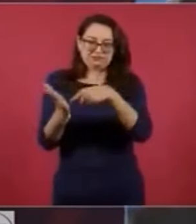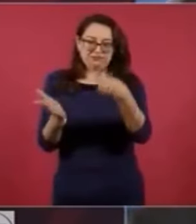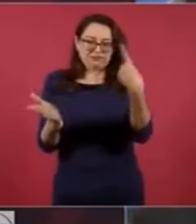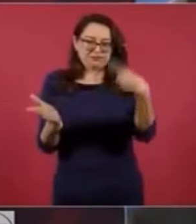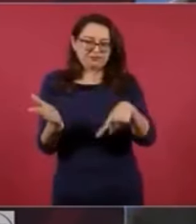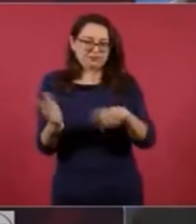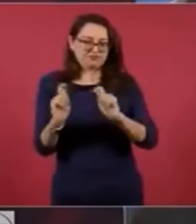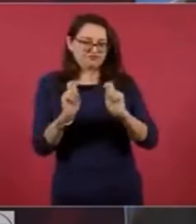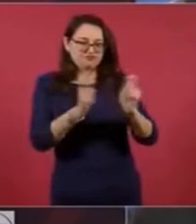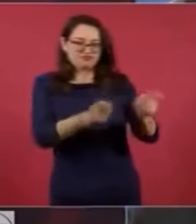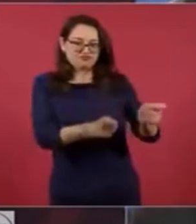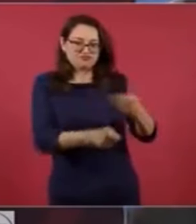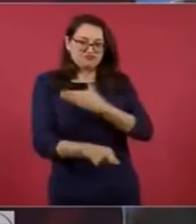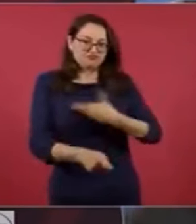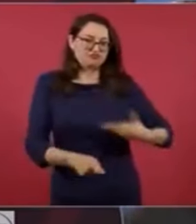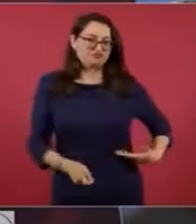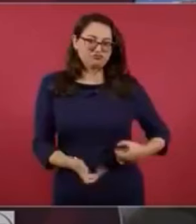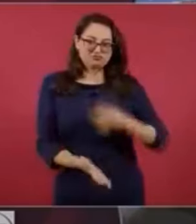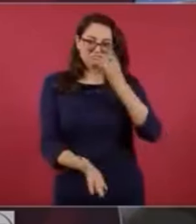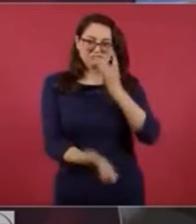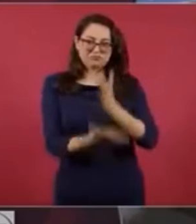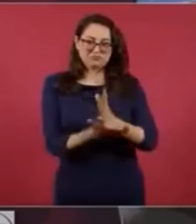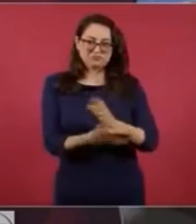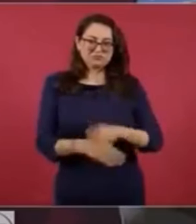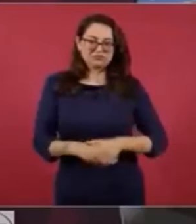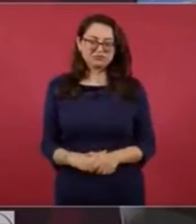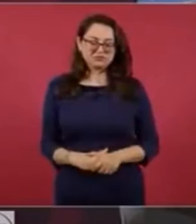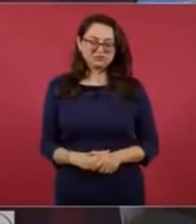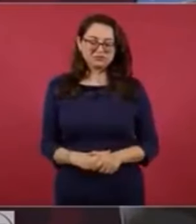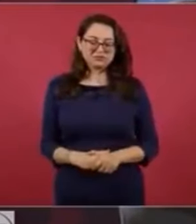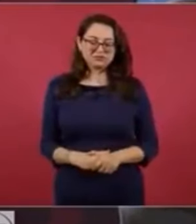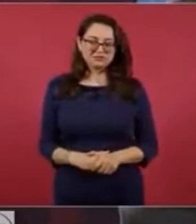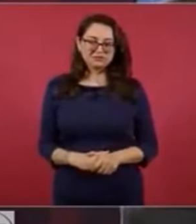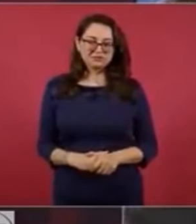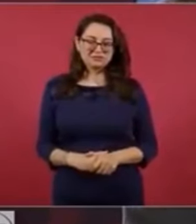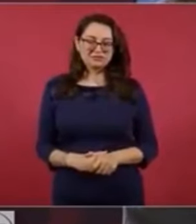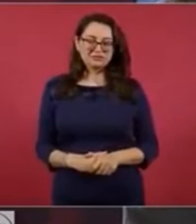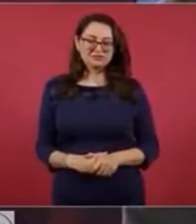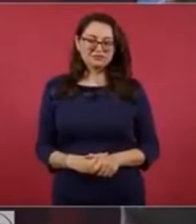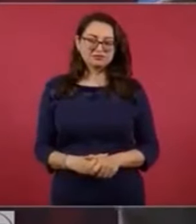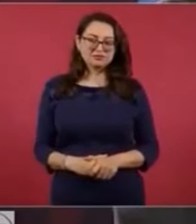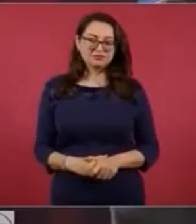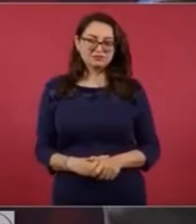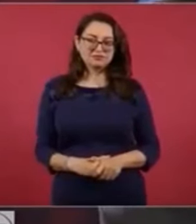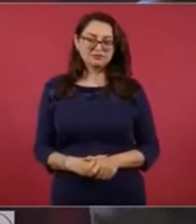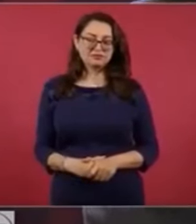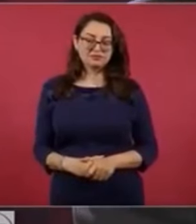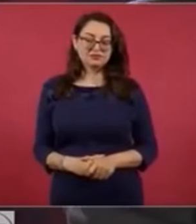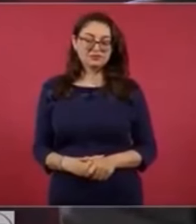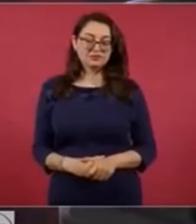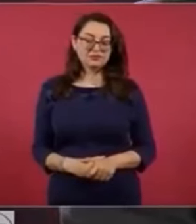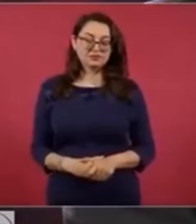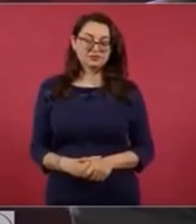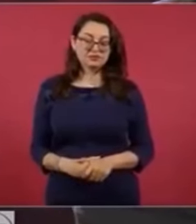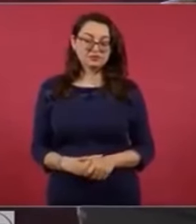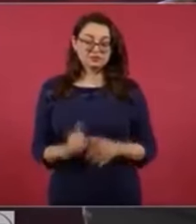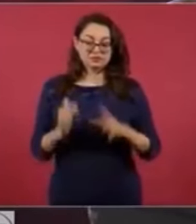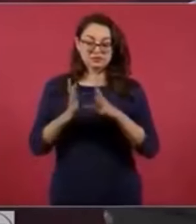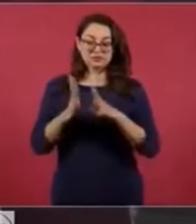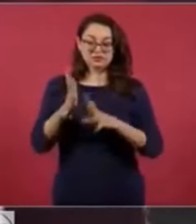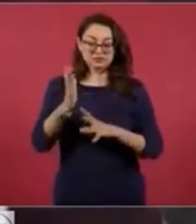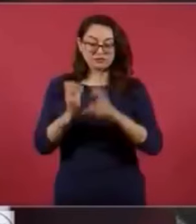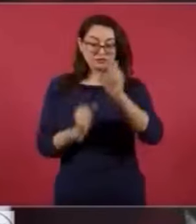una facultad del titular o la